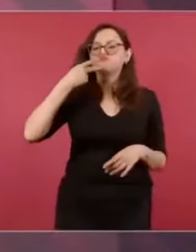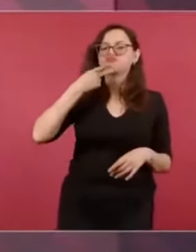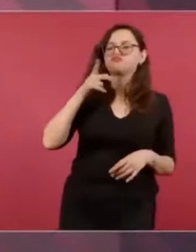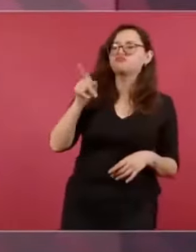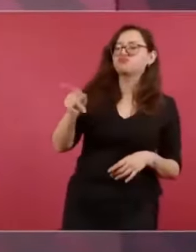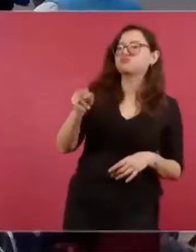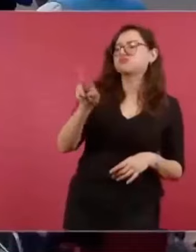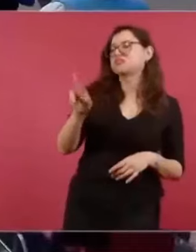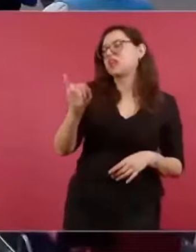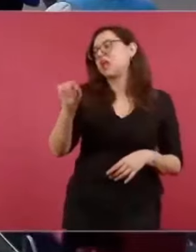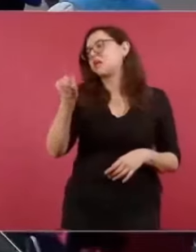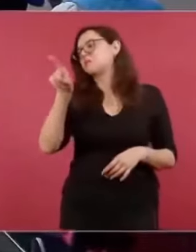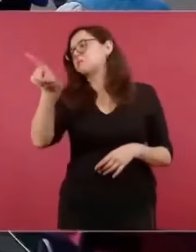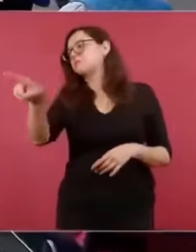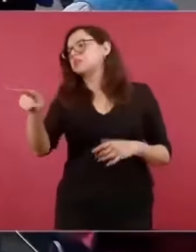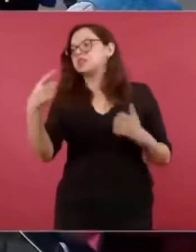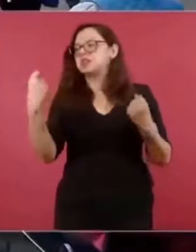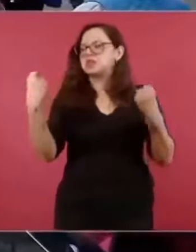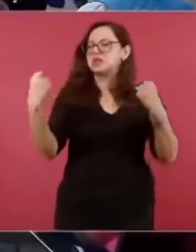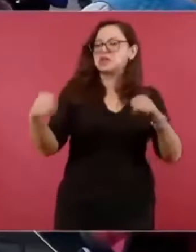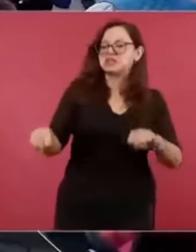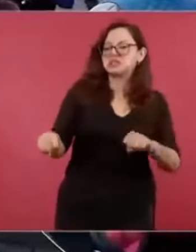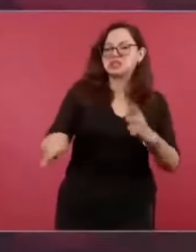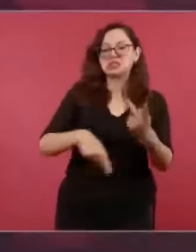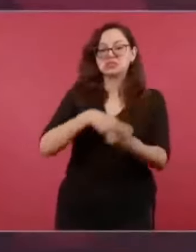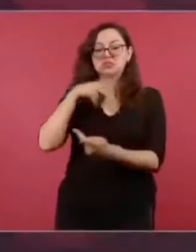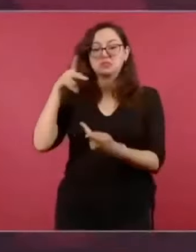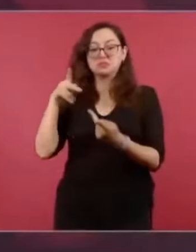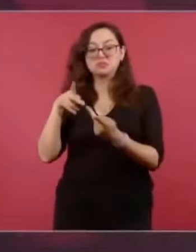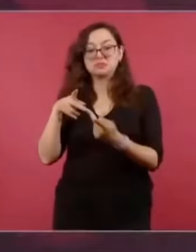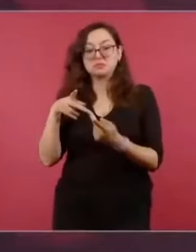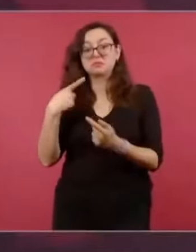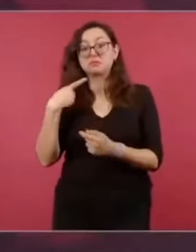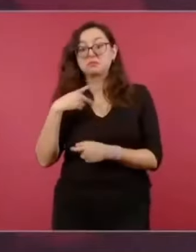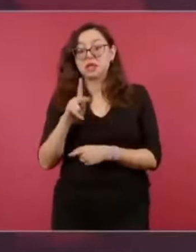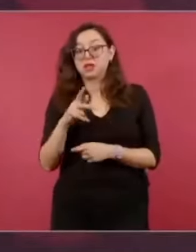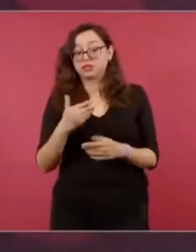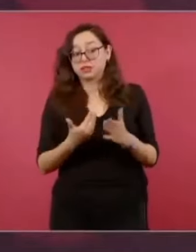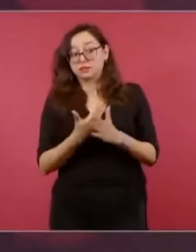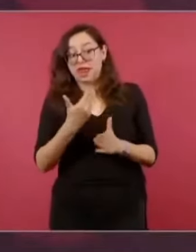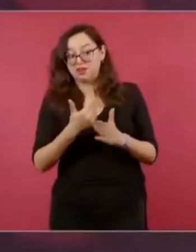la dictadura perfecta. Claro, tenía que ir en la madrugada porque